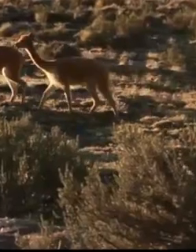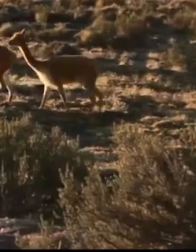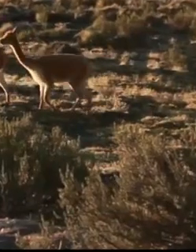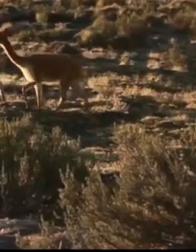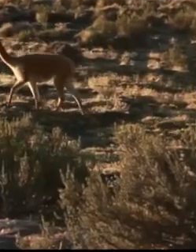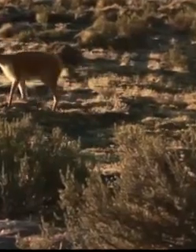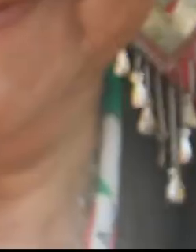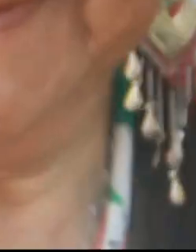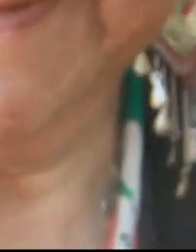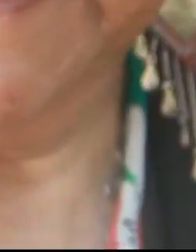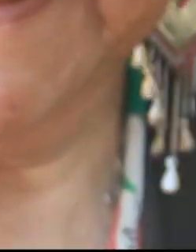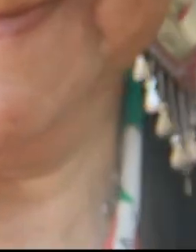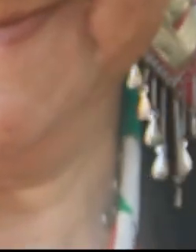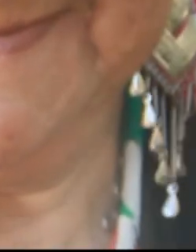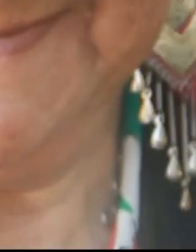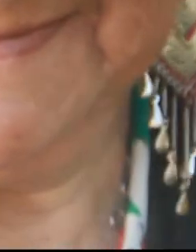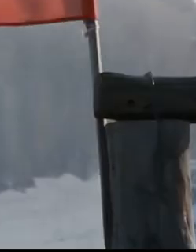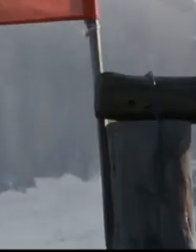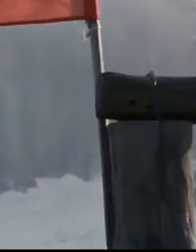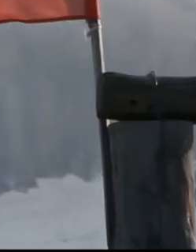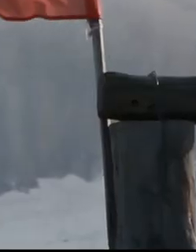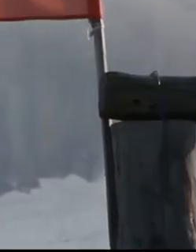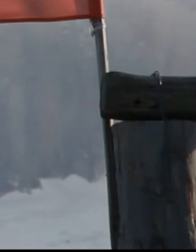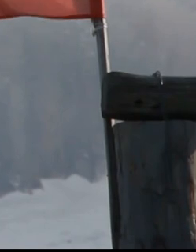chilenos. ¡Gracias!